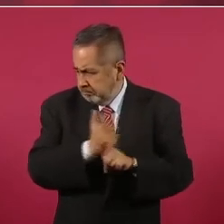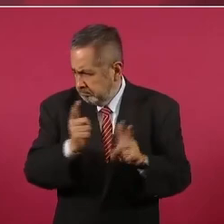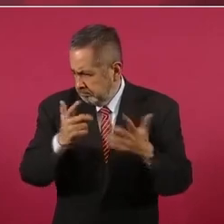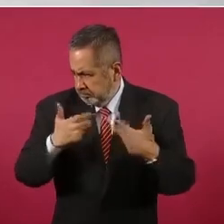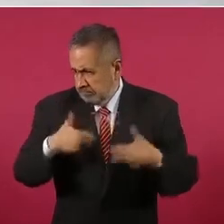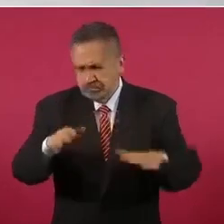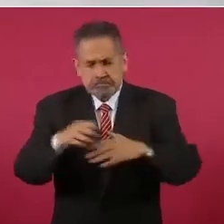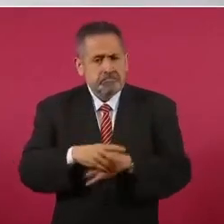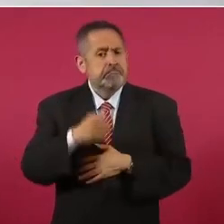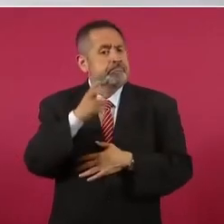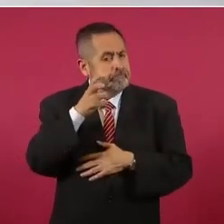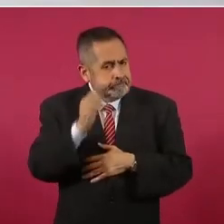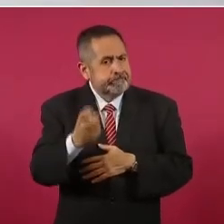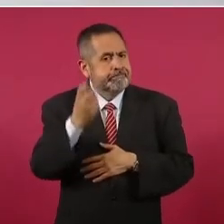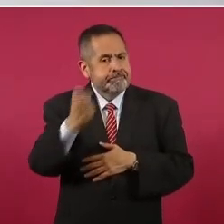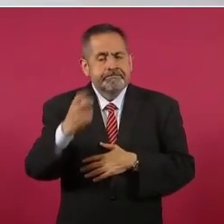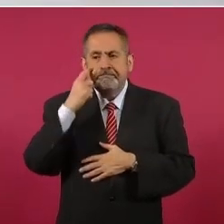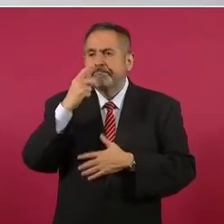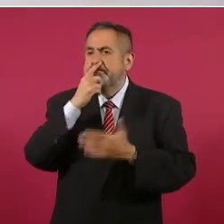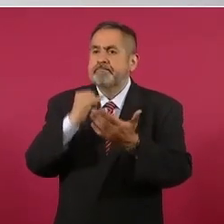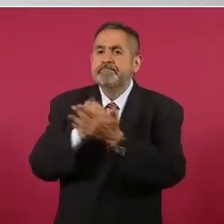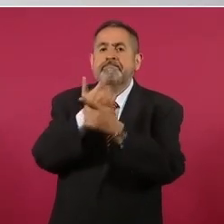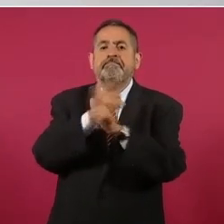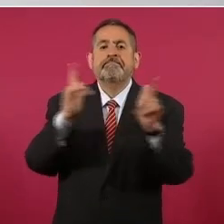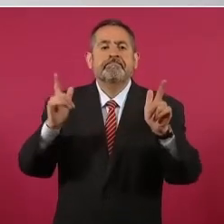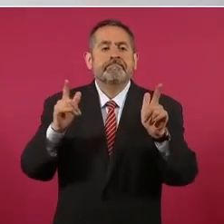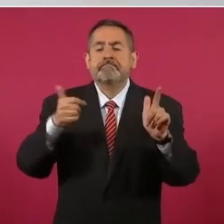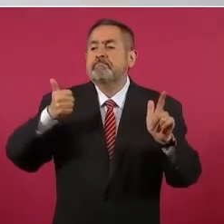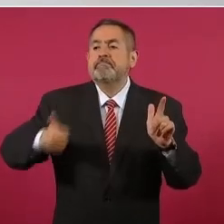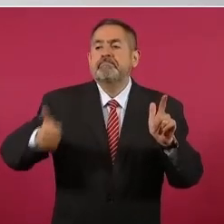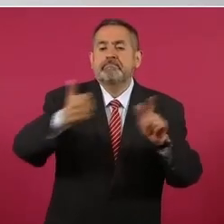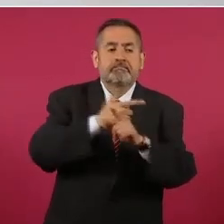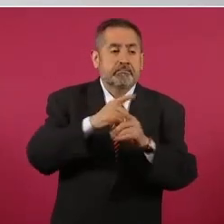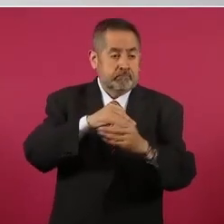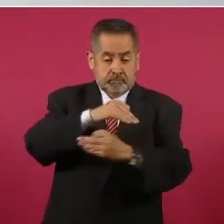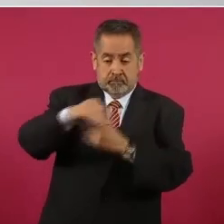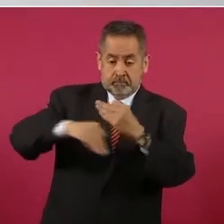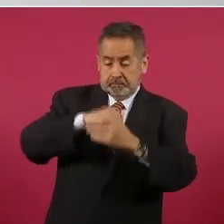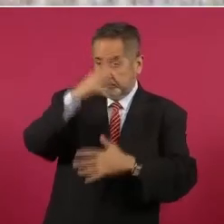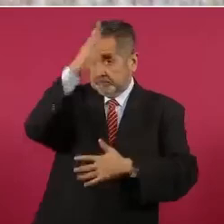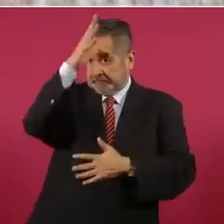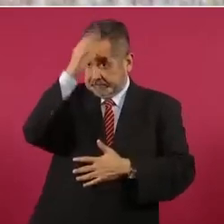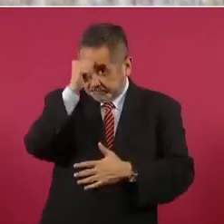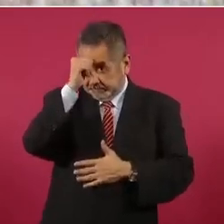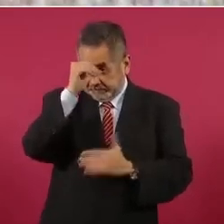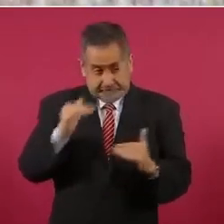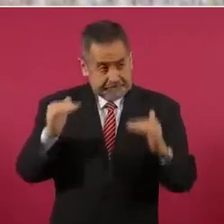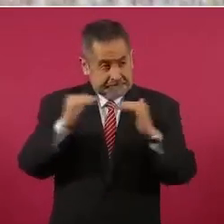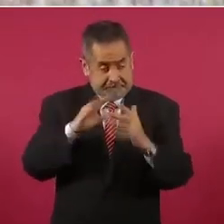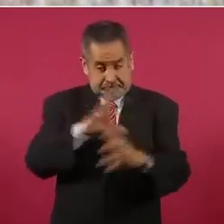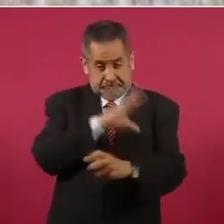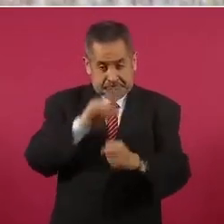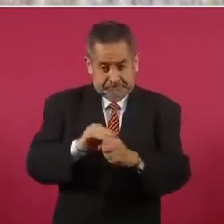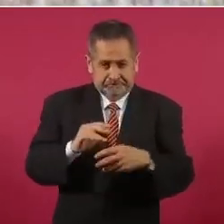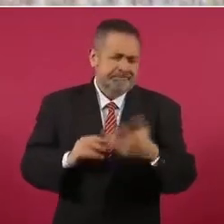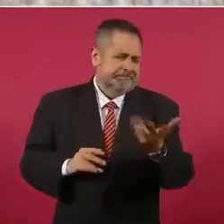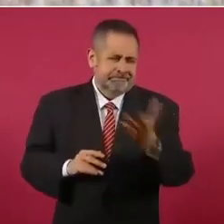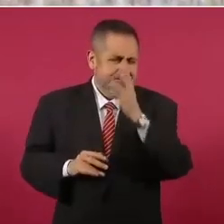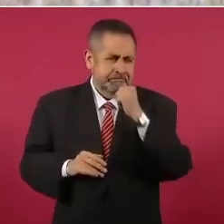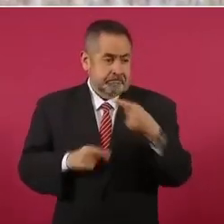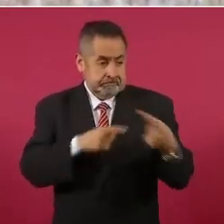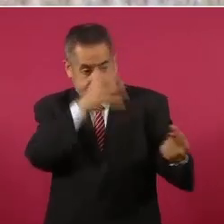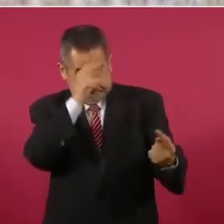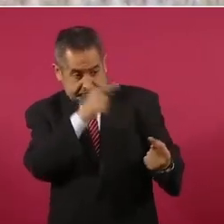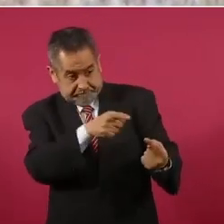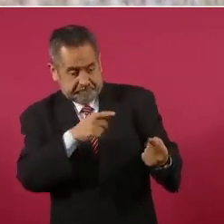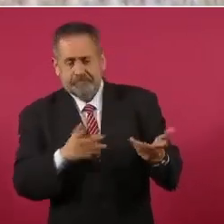Pues así es la democracia. No podemos estar de acuerdo en todo, menos con ellos.